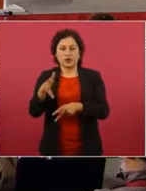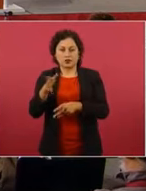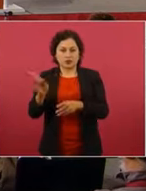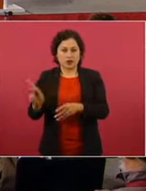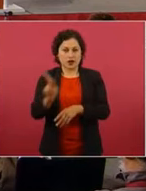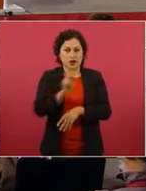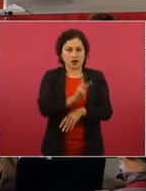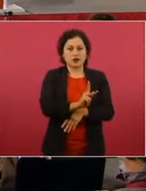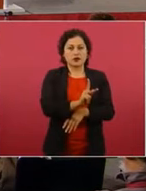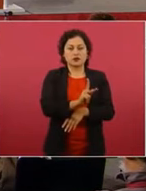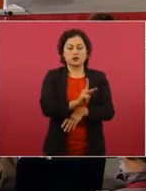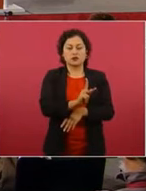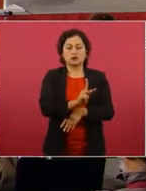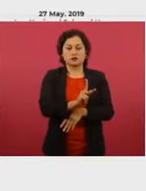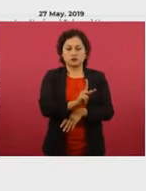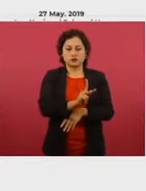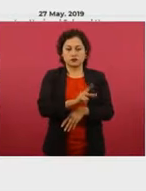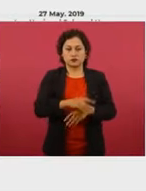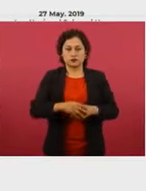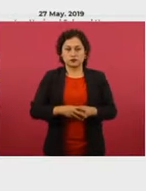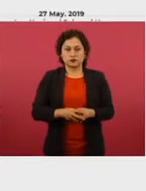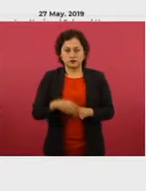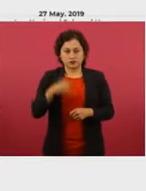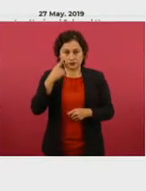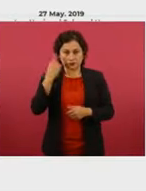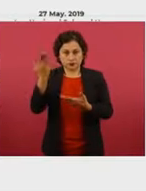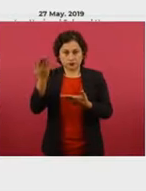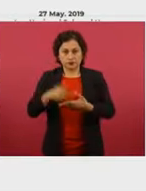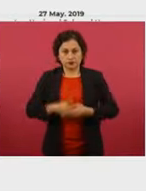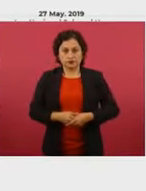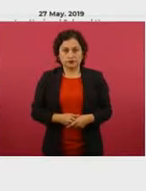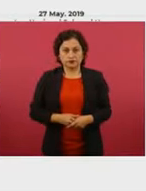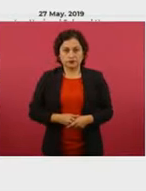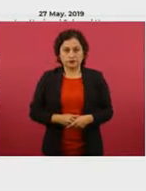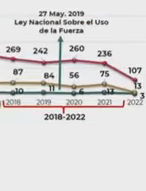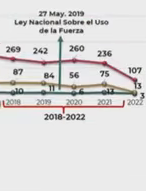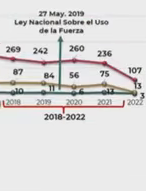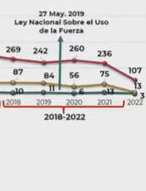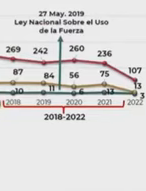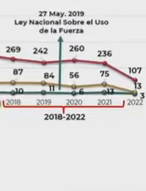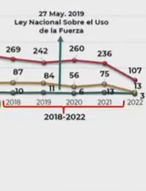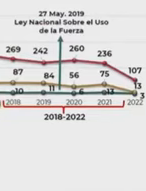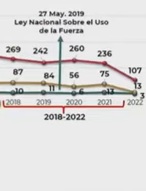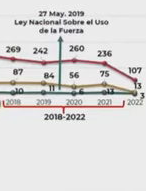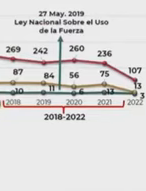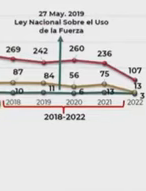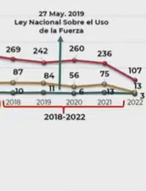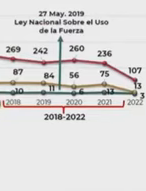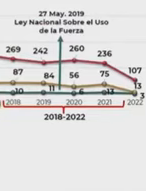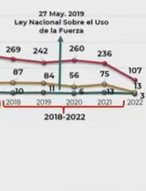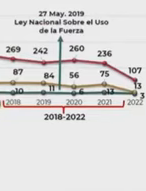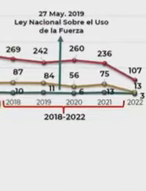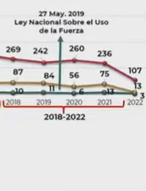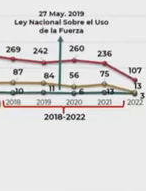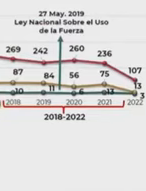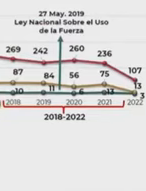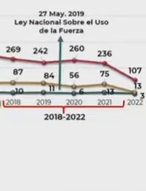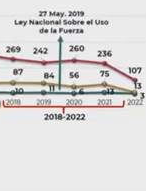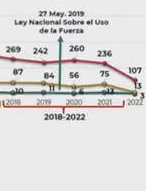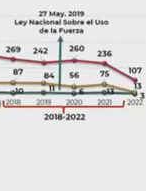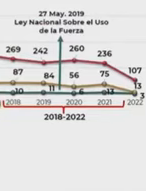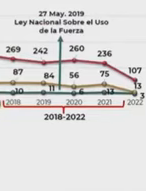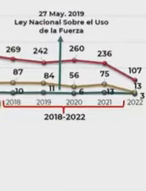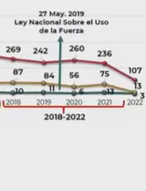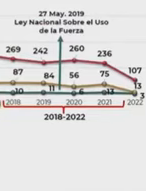usamos para la letalidad de las Fuerzas Armadas. Aquí están las agresiones.